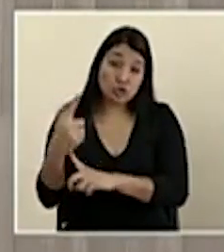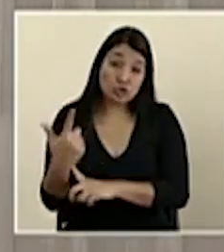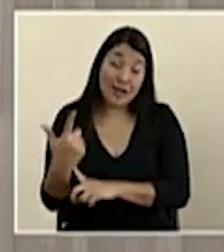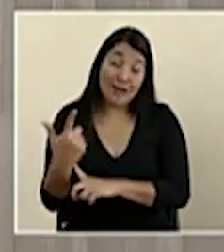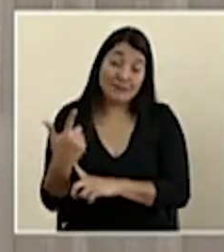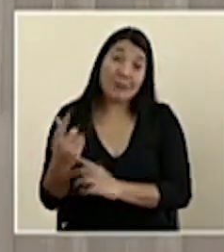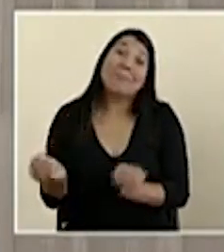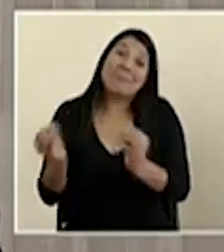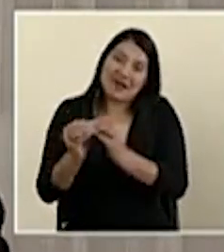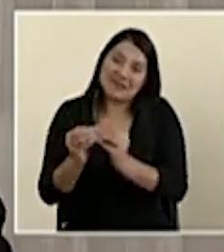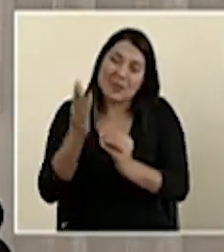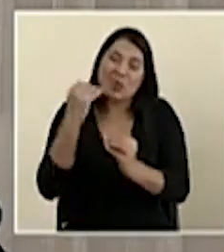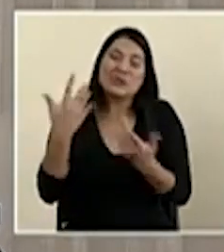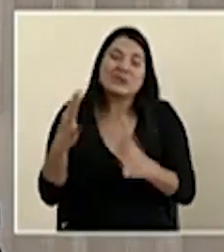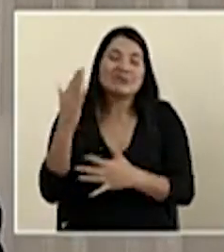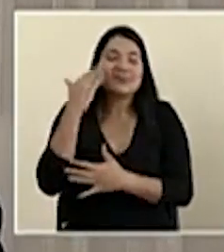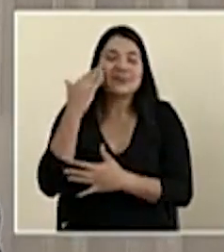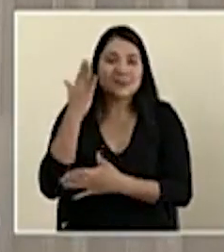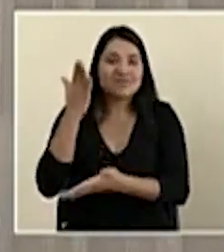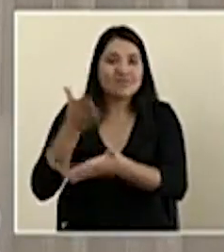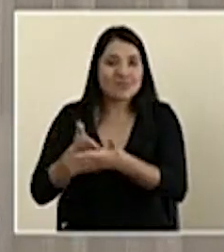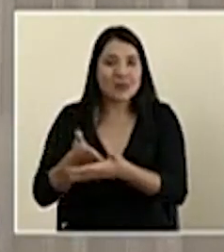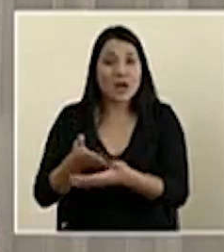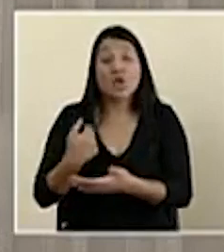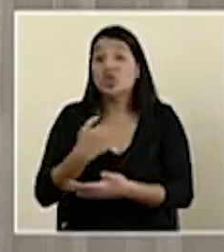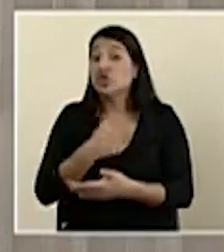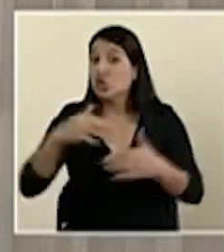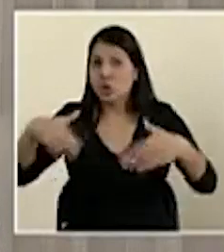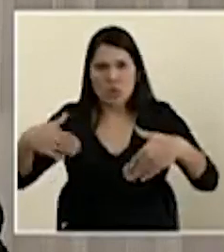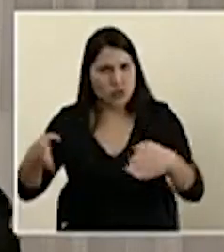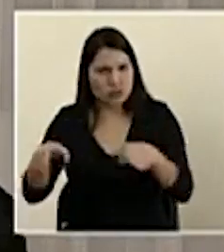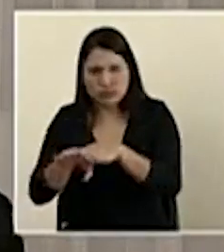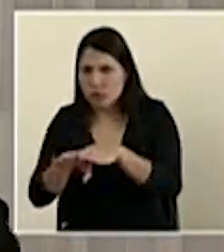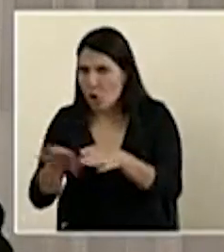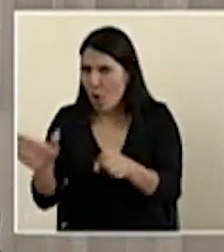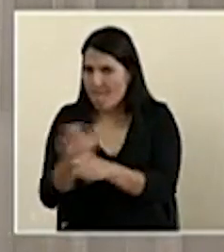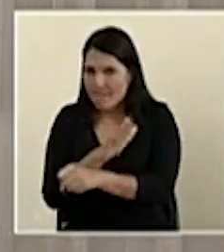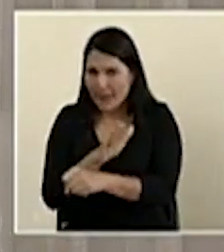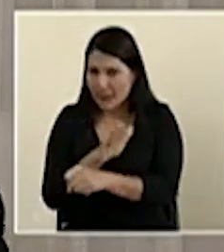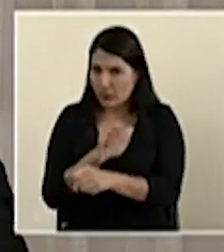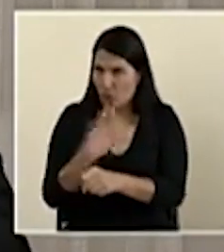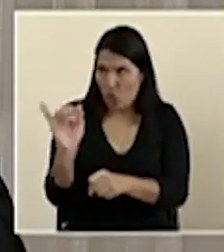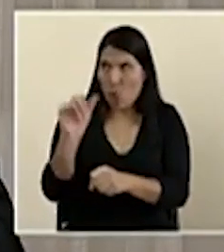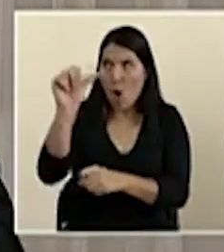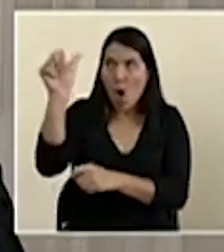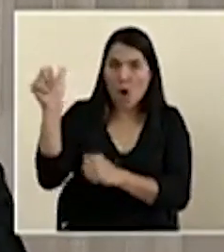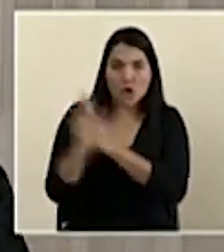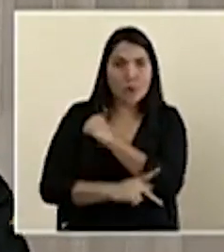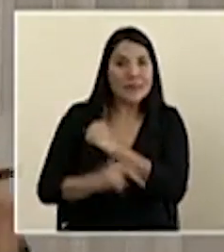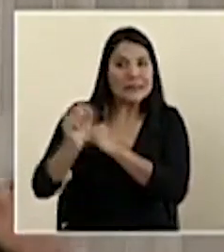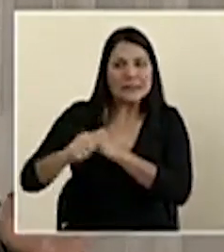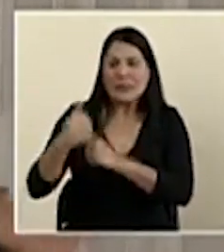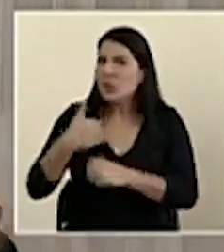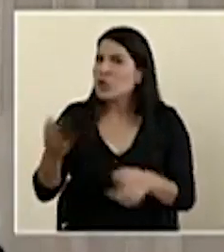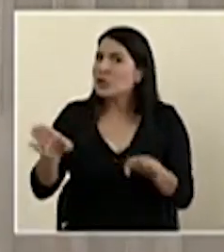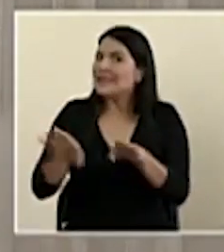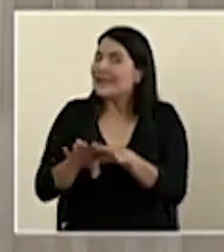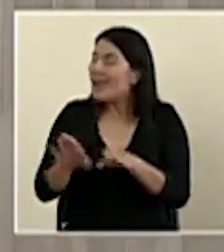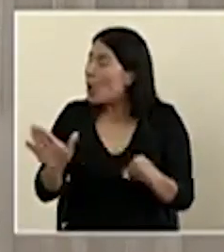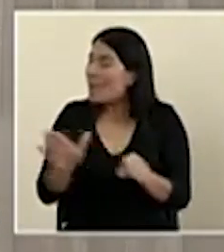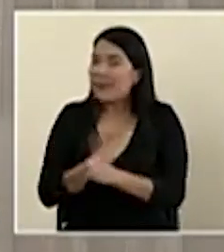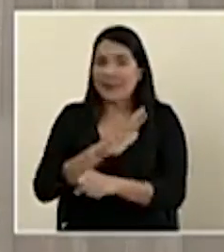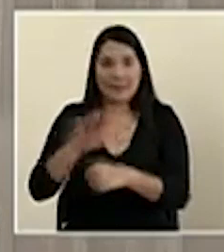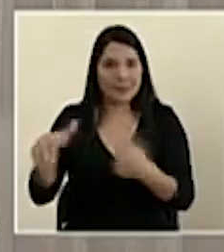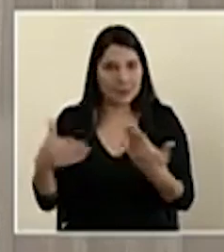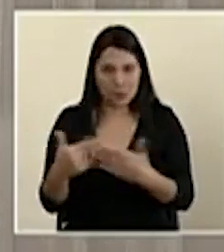eventualmente ya ha sufrido. Recordemos que nosotros no hemos hecho un cierre completo de la sociedad como lo han hecho otros países, que sí han tenido que suspender absolutamente todas las